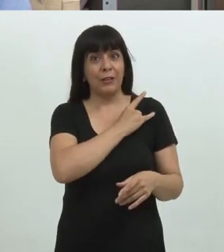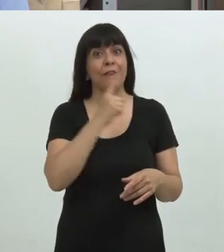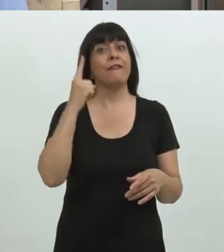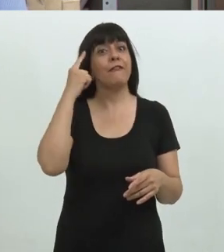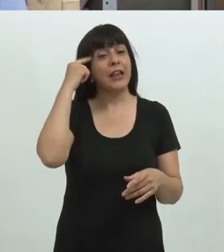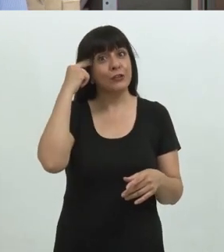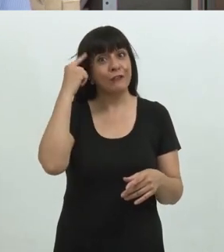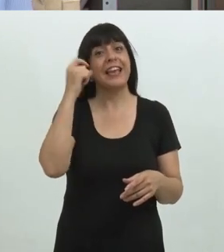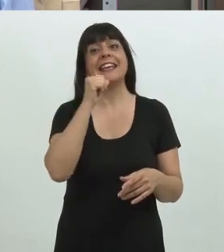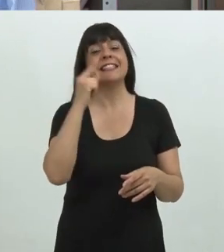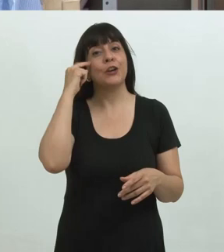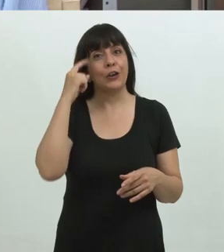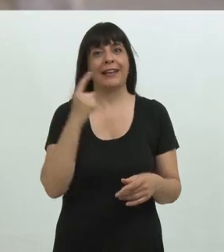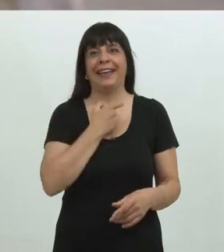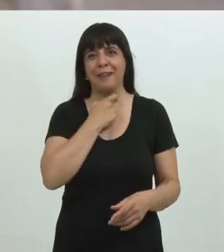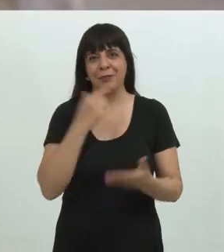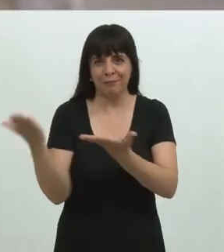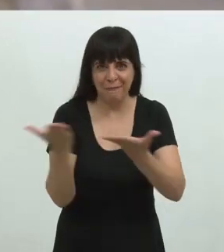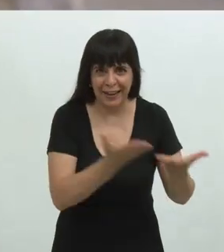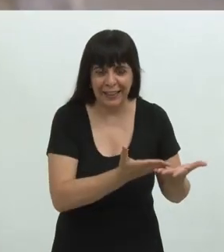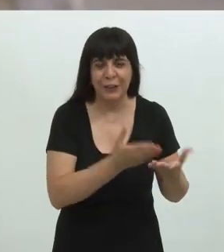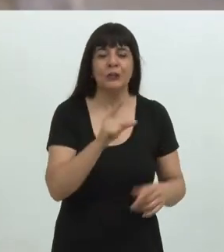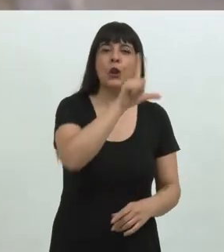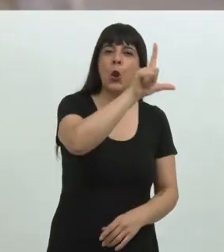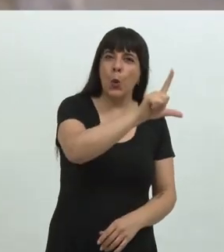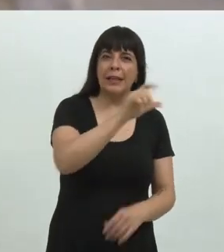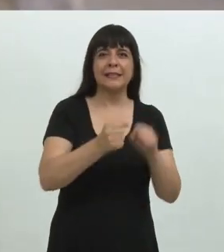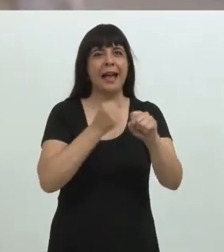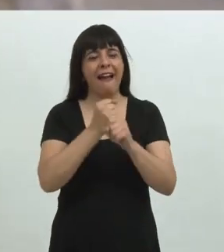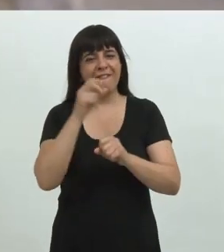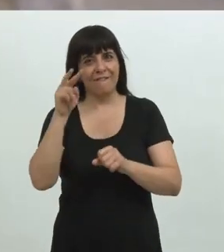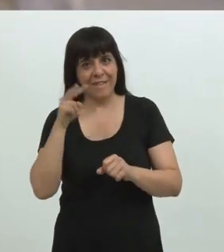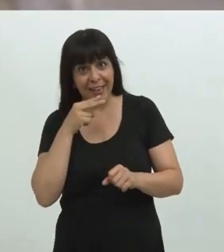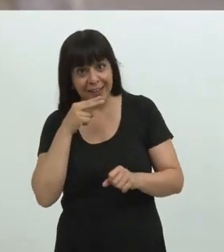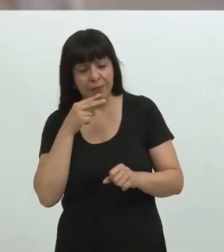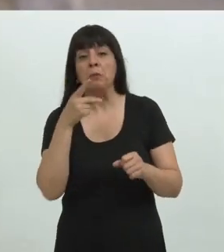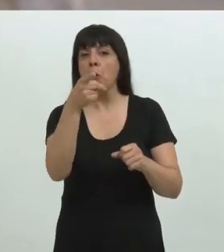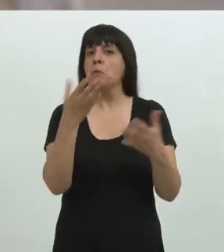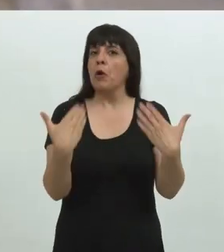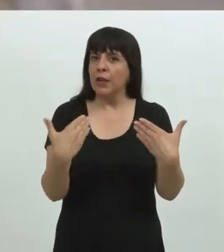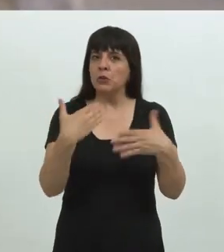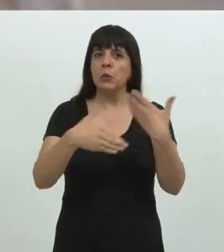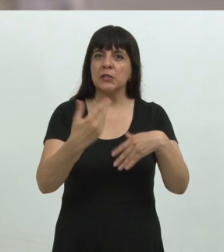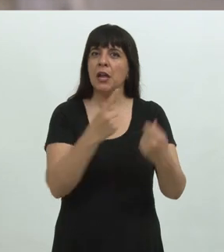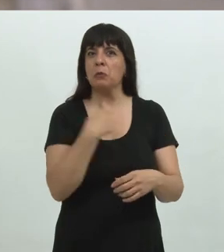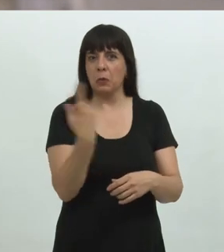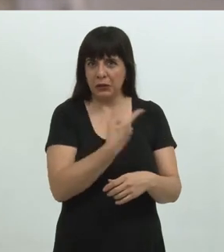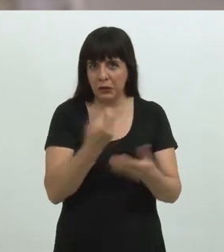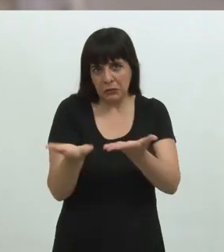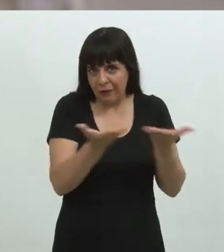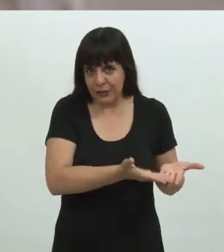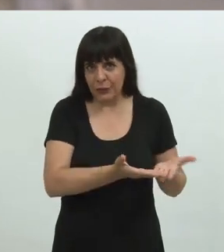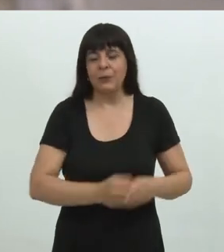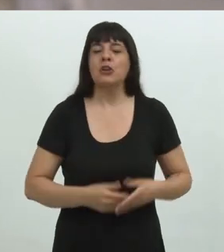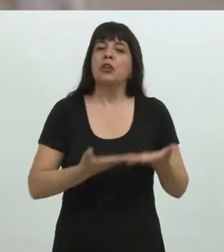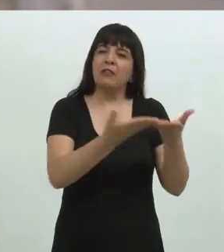queremos dar la bienvenida a nuestra Biblia. Nos encontramos de lunes a viernes de 9 a 20 horas para que puedas utilizar nuestras instalaciones y